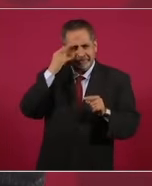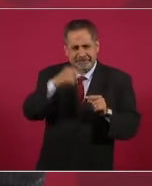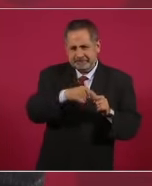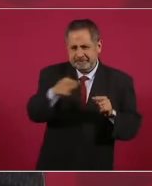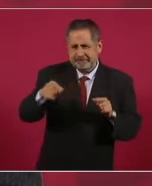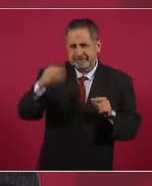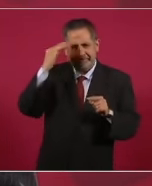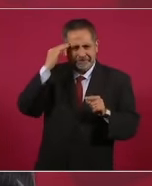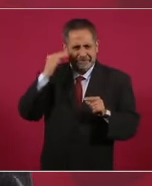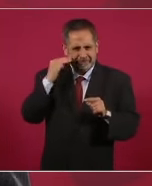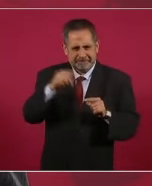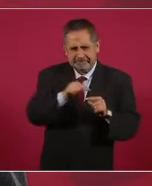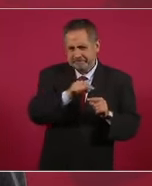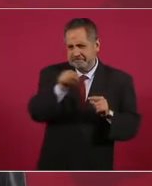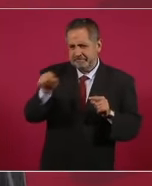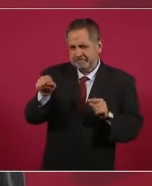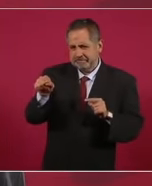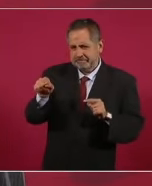Mérida,